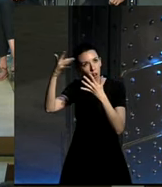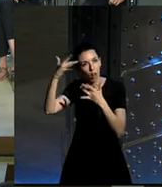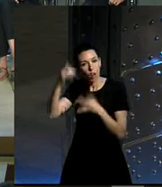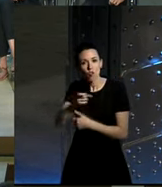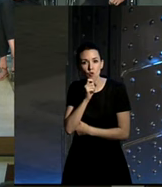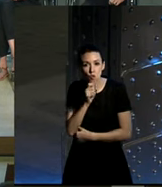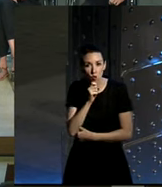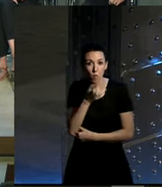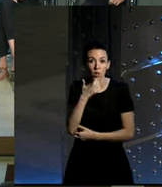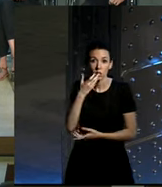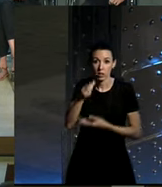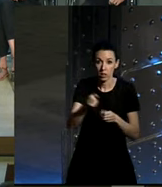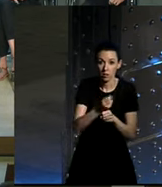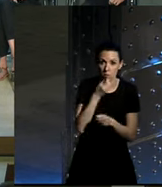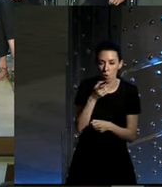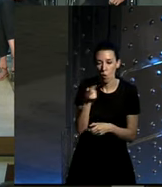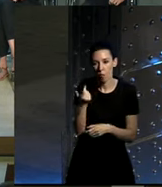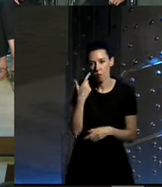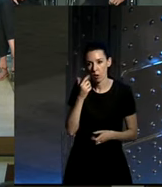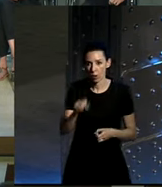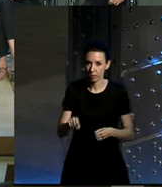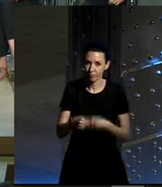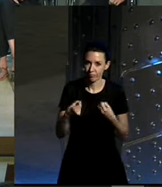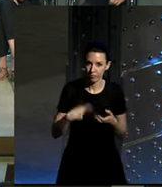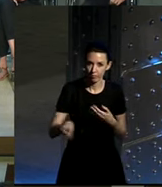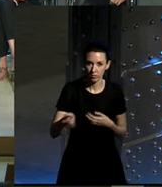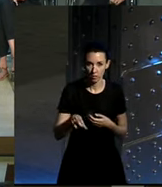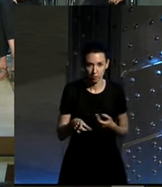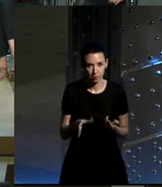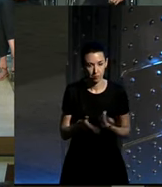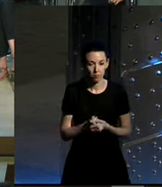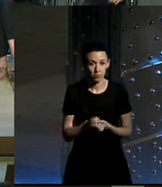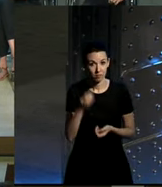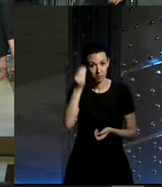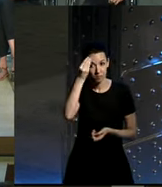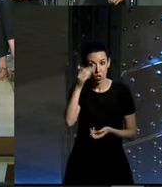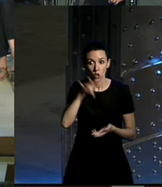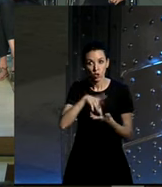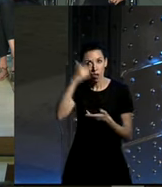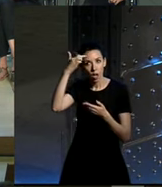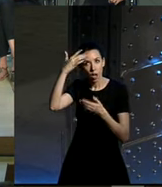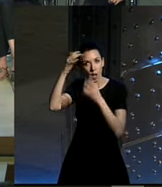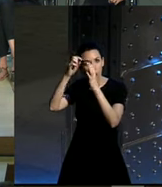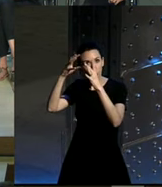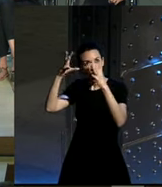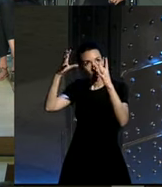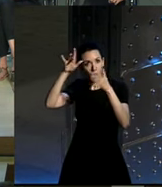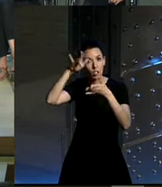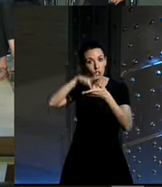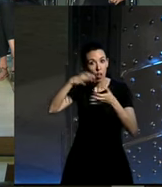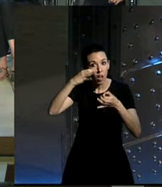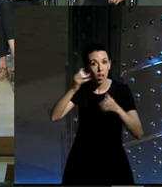nos lo montáramos mejor puede ser un poco disruptivo y yo creo que las grandes transformaciones que es cuando tú lo imaginas y pasa empiezan por pequeños cambios